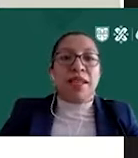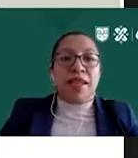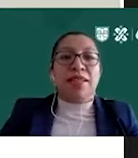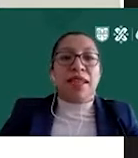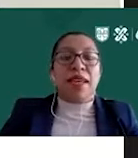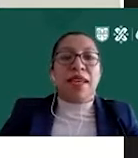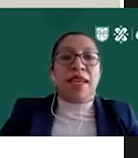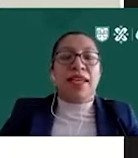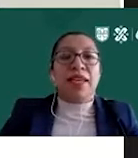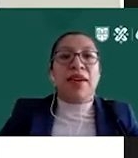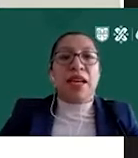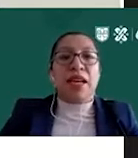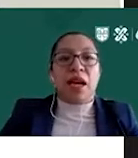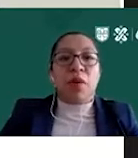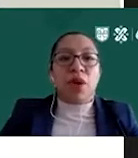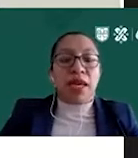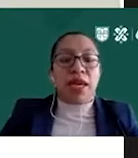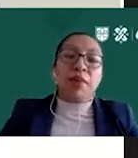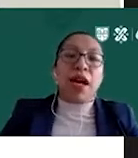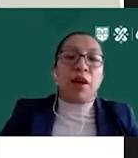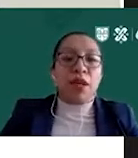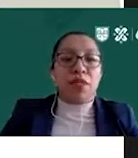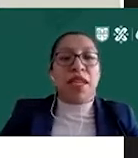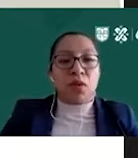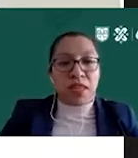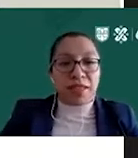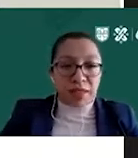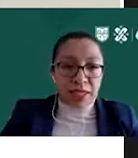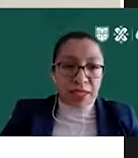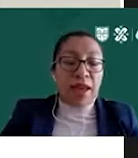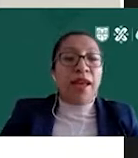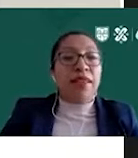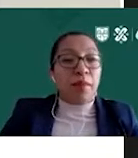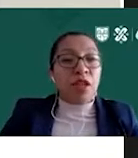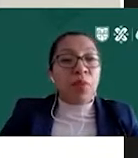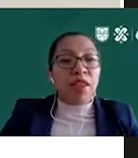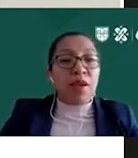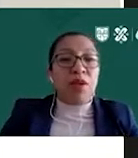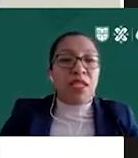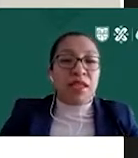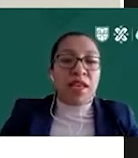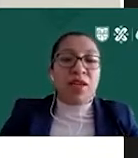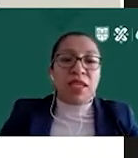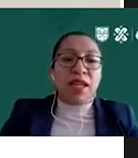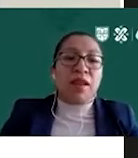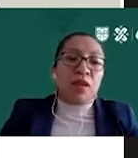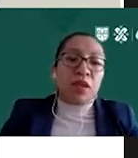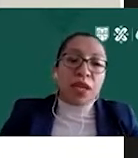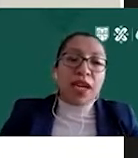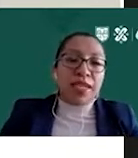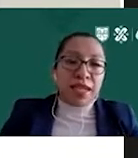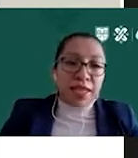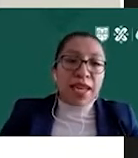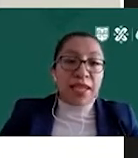las tareas que llevan a cabo, que lleva a cabo más bien la Junta de Asistencia. También otro objetivo estratégico está el de